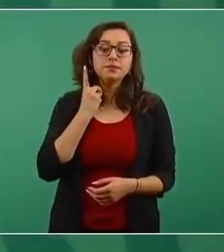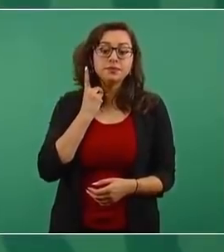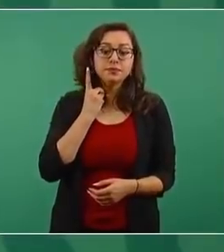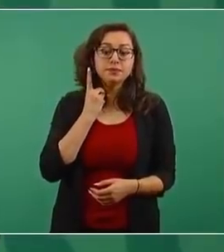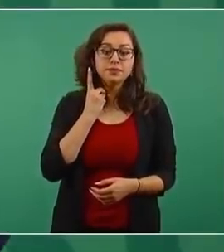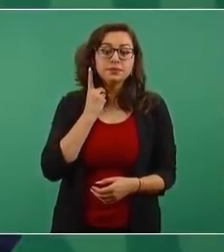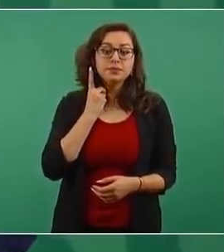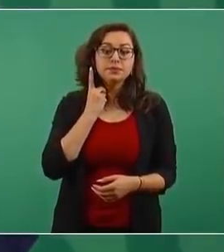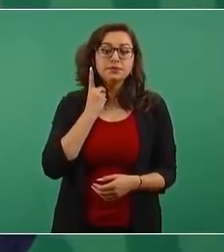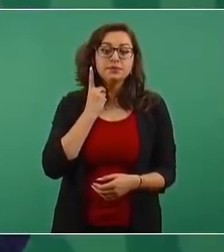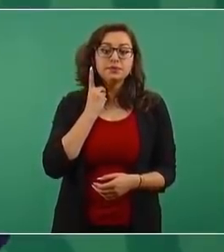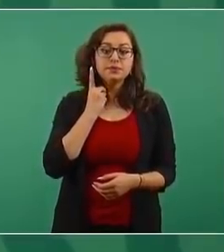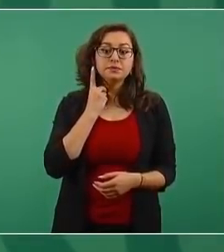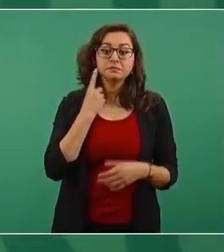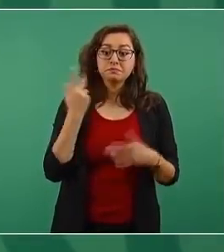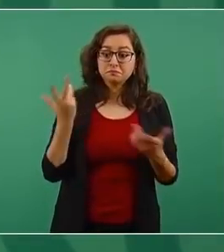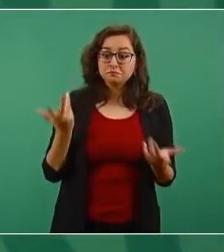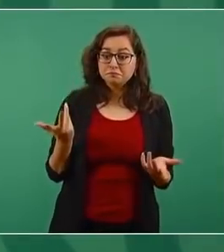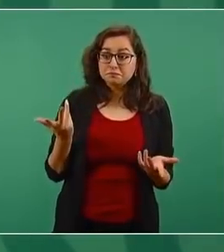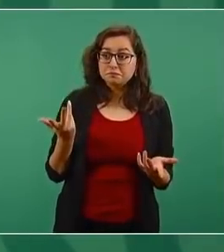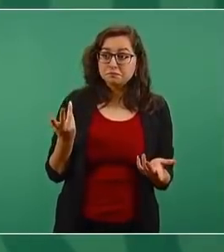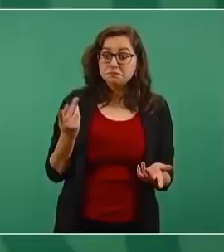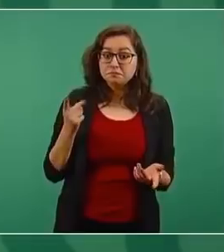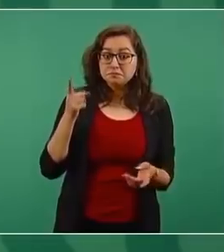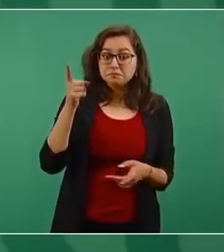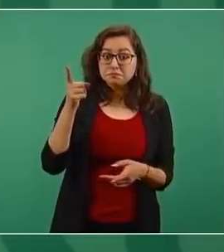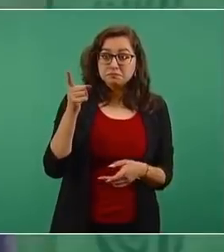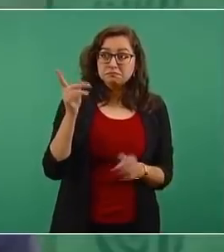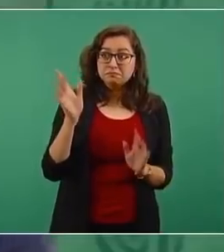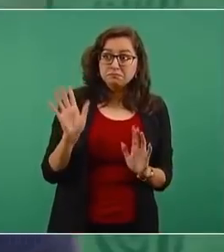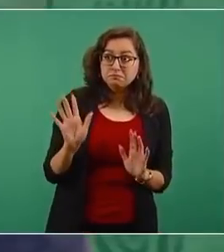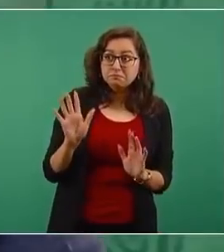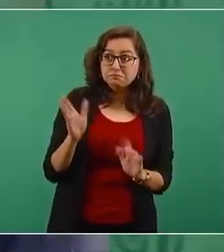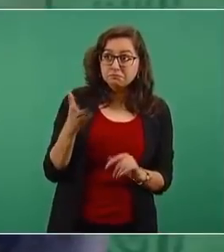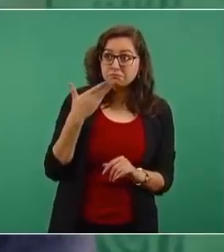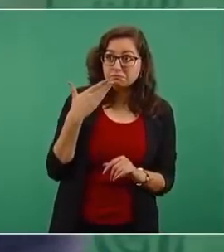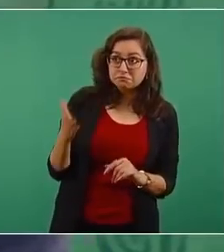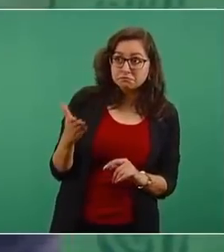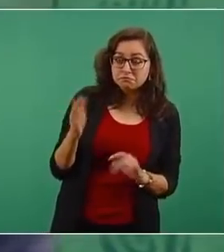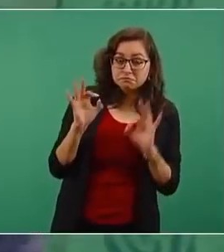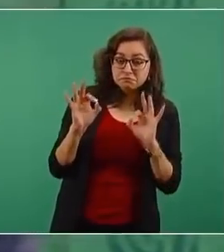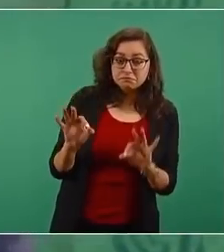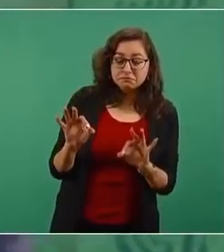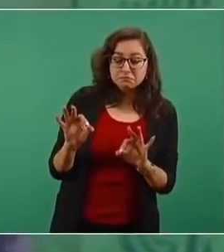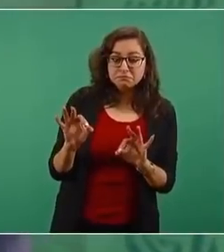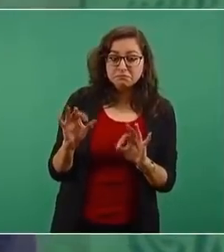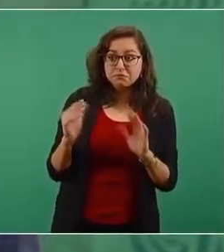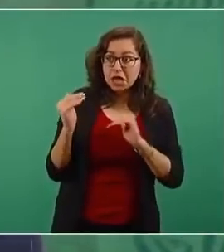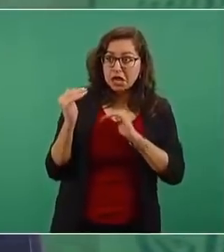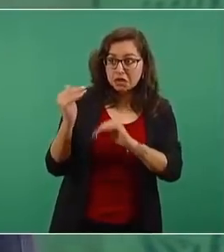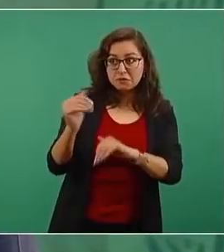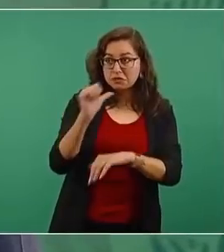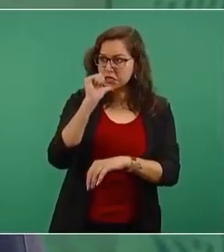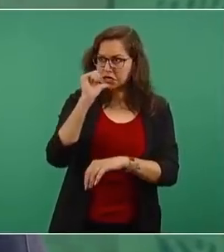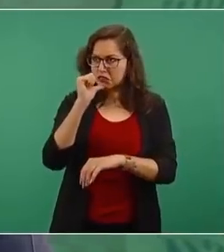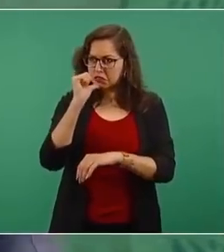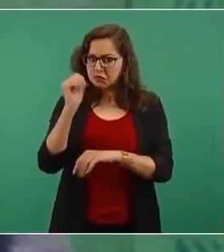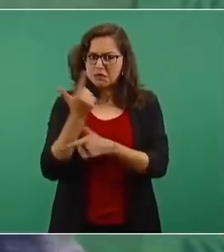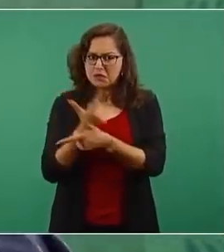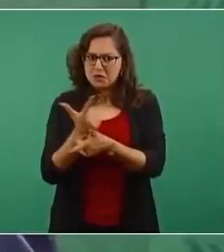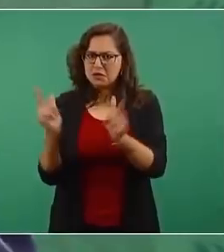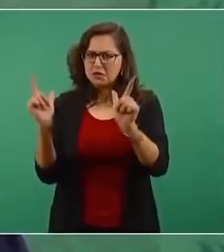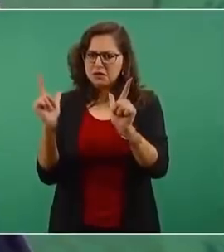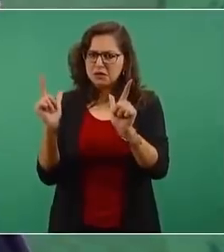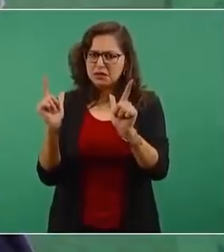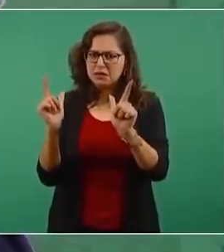impedimento, si no está limitada, dé a